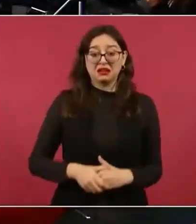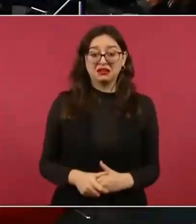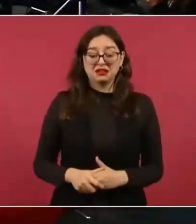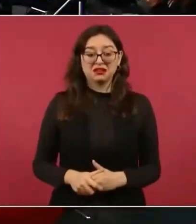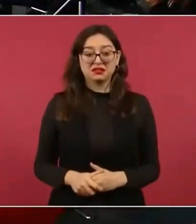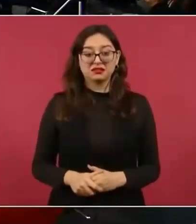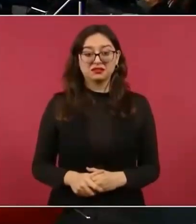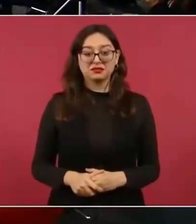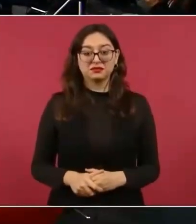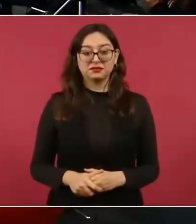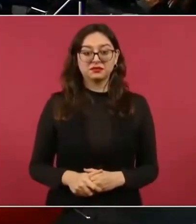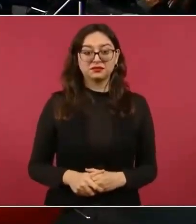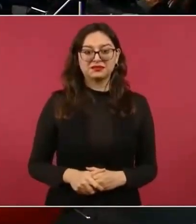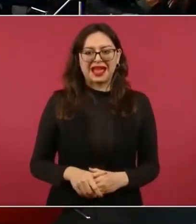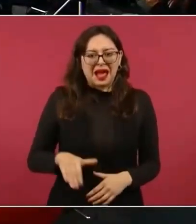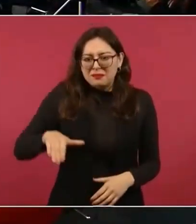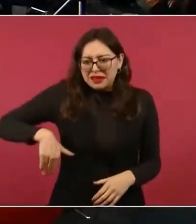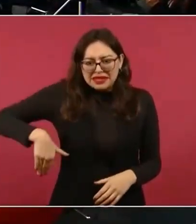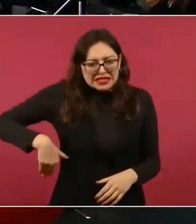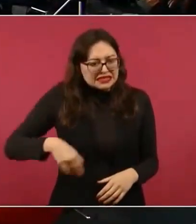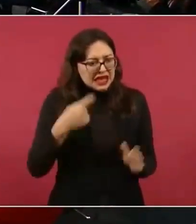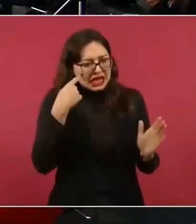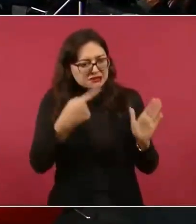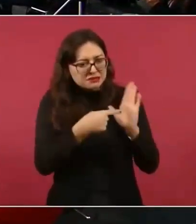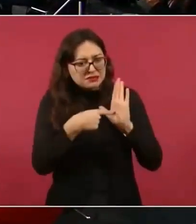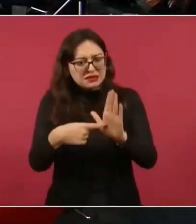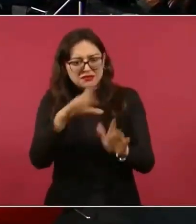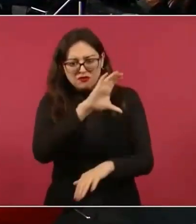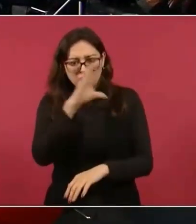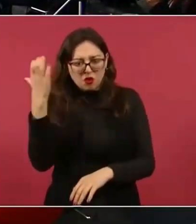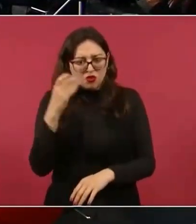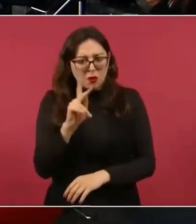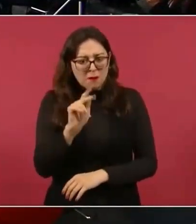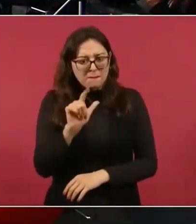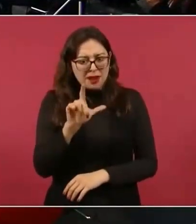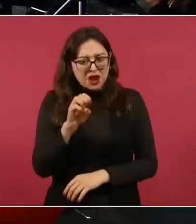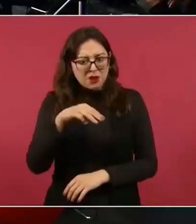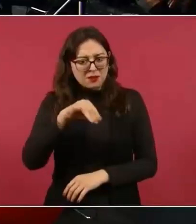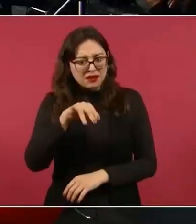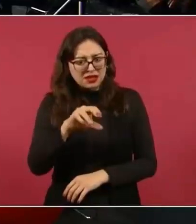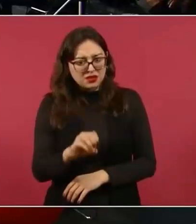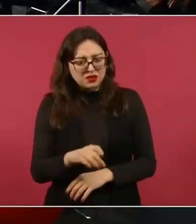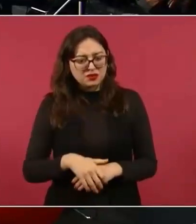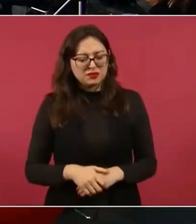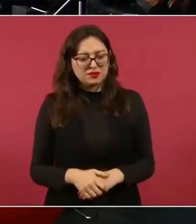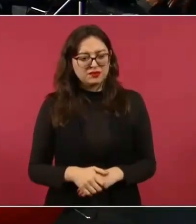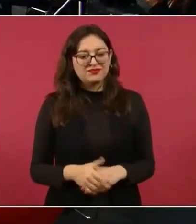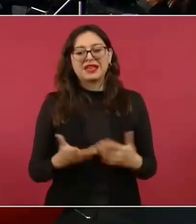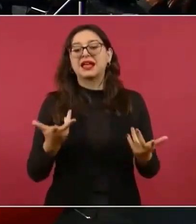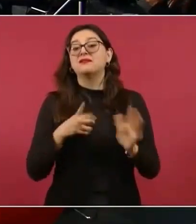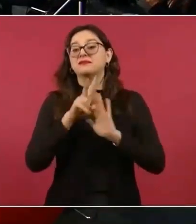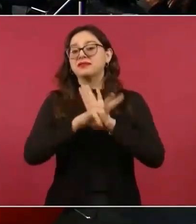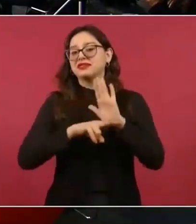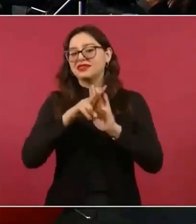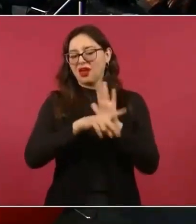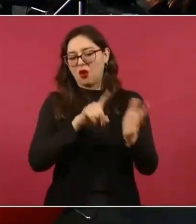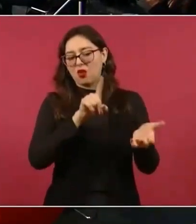No, acaban de poner una de, Palomino cuando, ah, pero fue en el video.